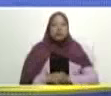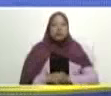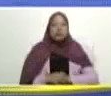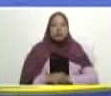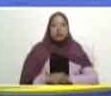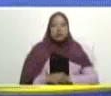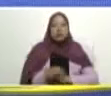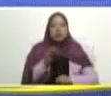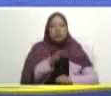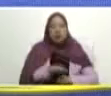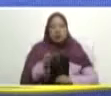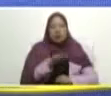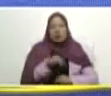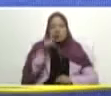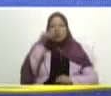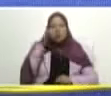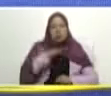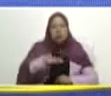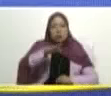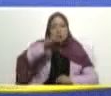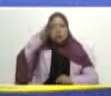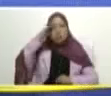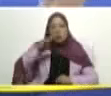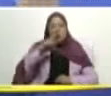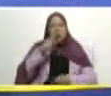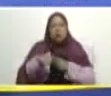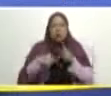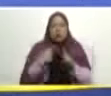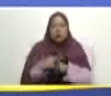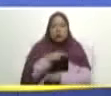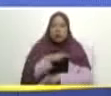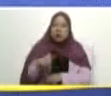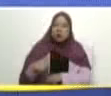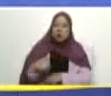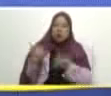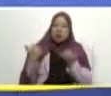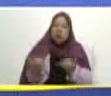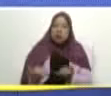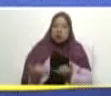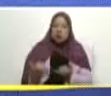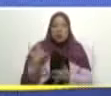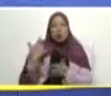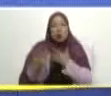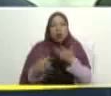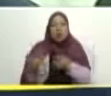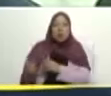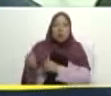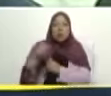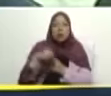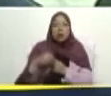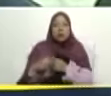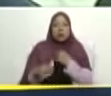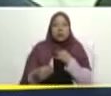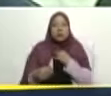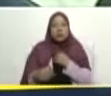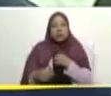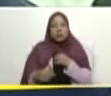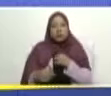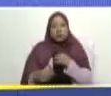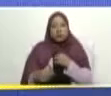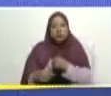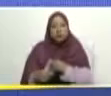bricomiles con el poder militar el poder popular y nosotros allí haciendo más Magali Gutiérrez